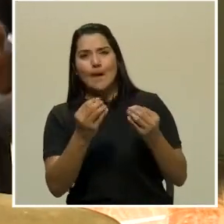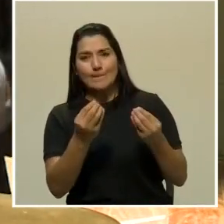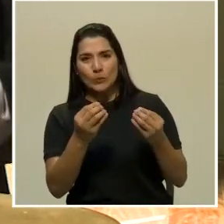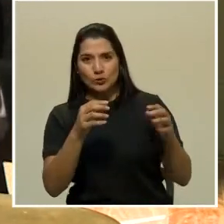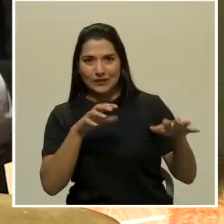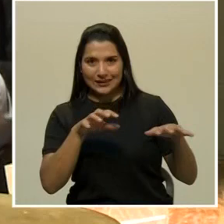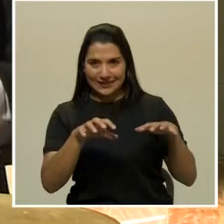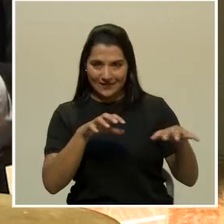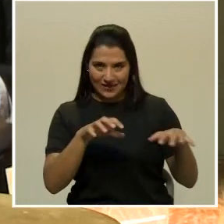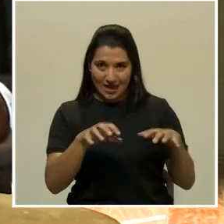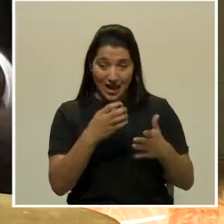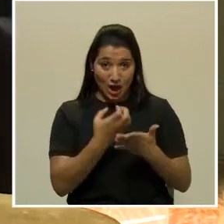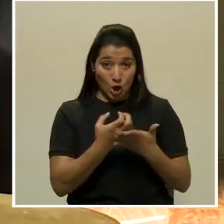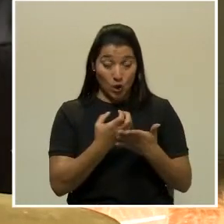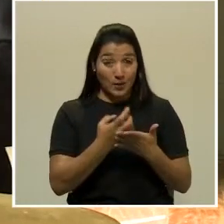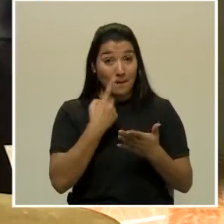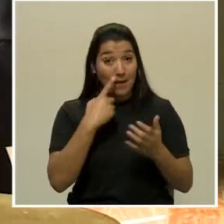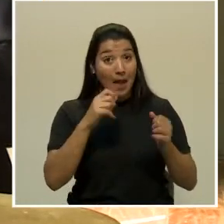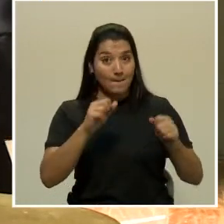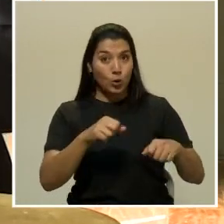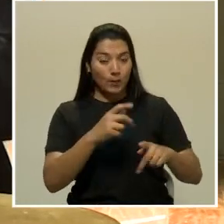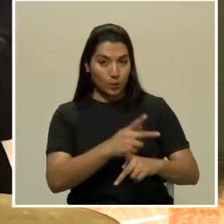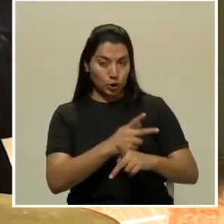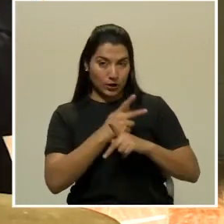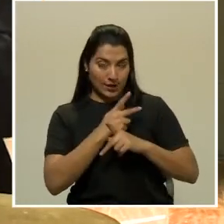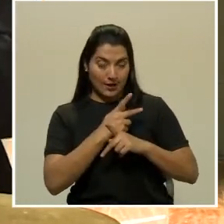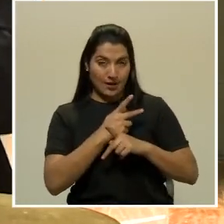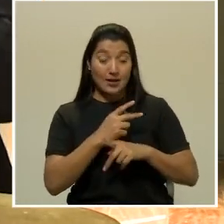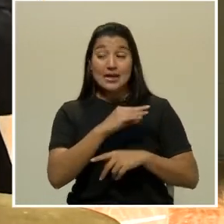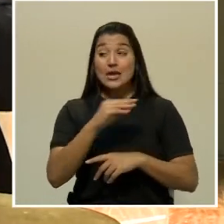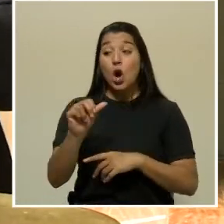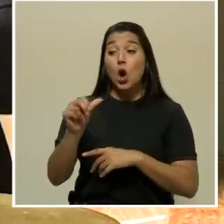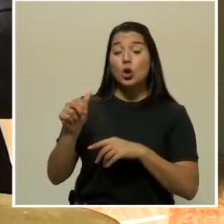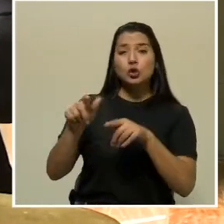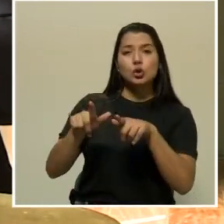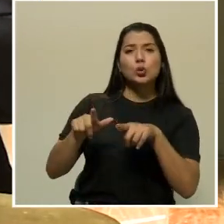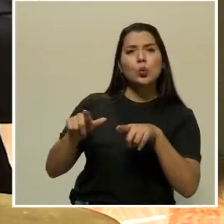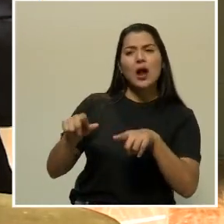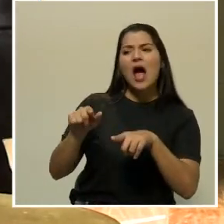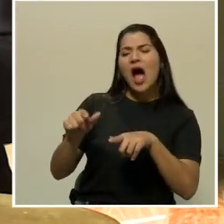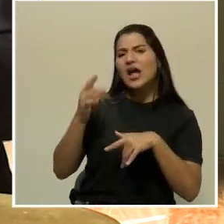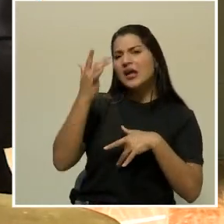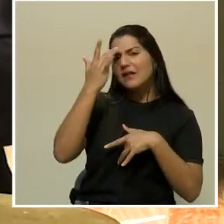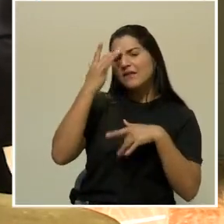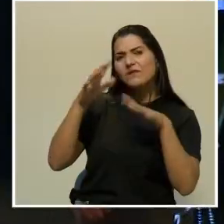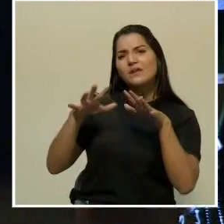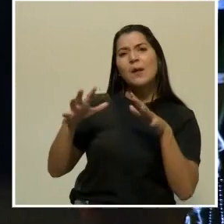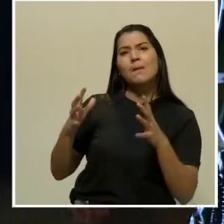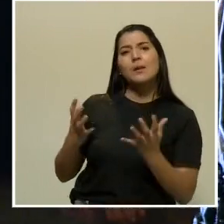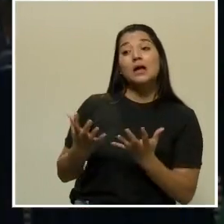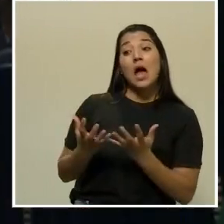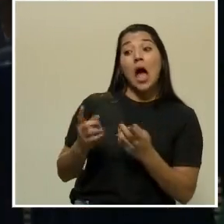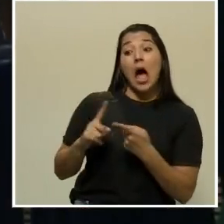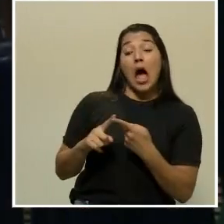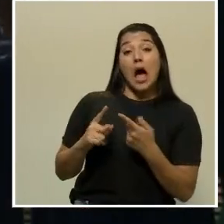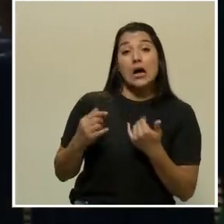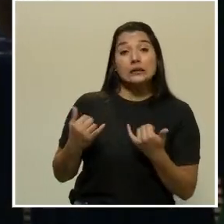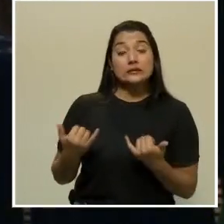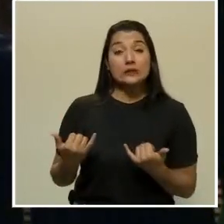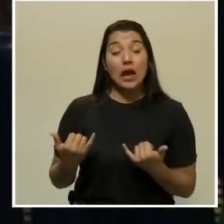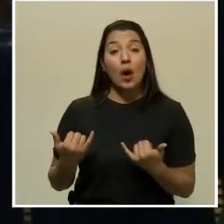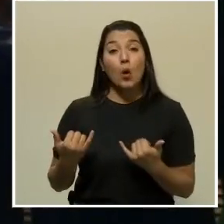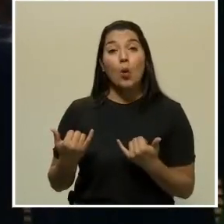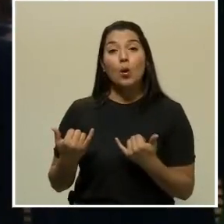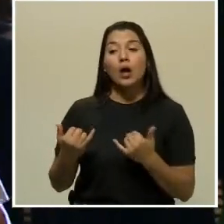actividad para protegernos. Y en otros, en donde la pandemia por lo menos momentáneamente está